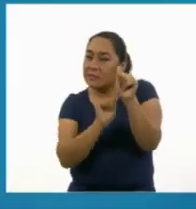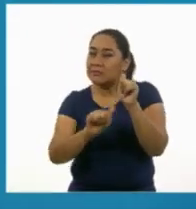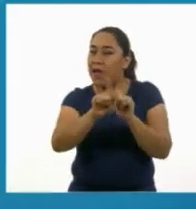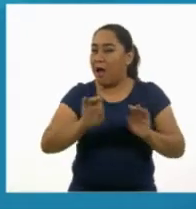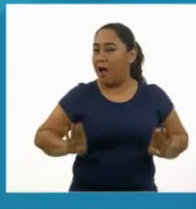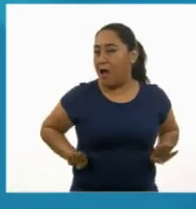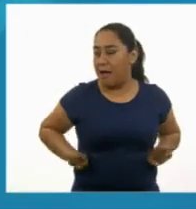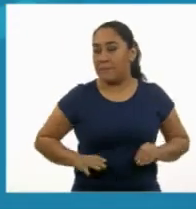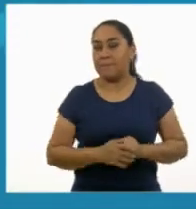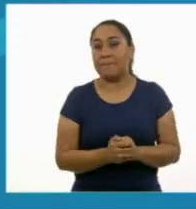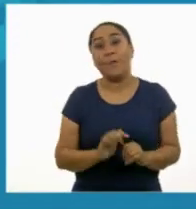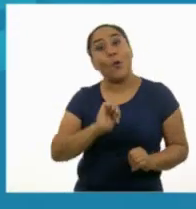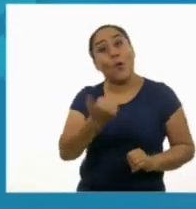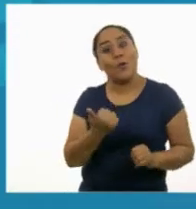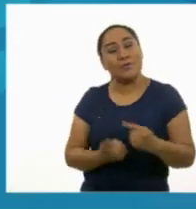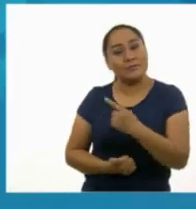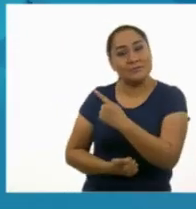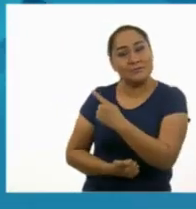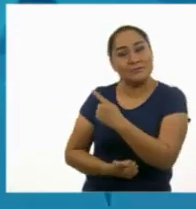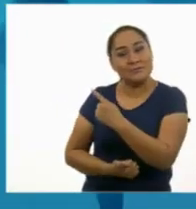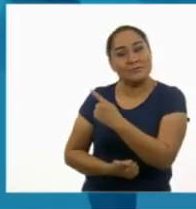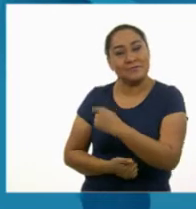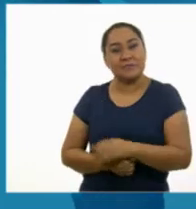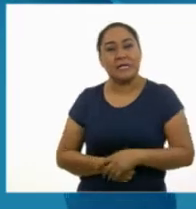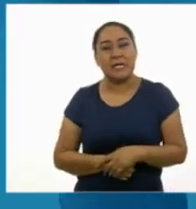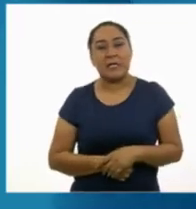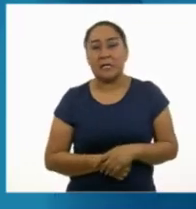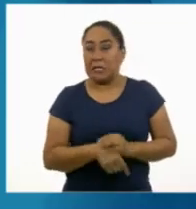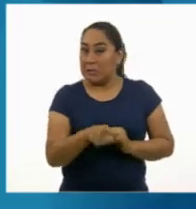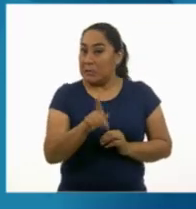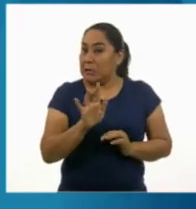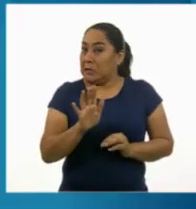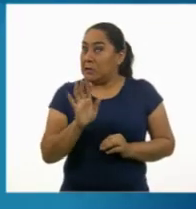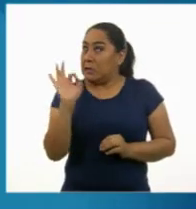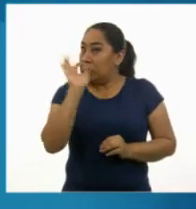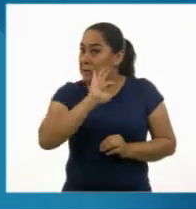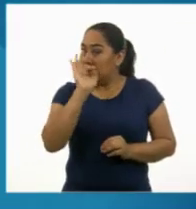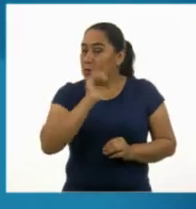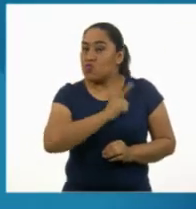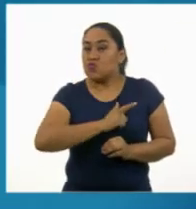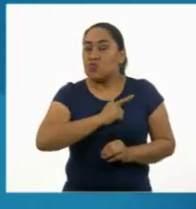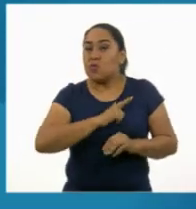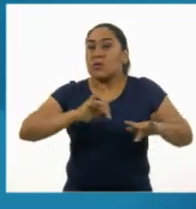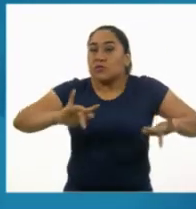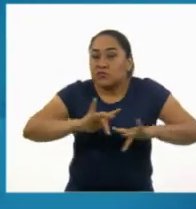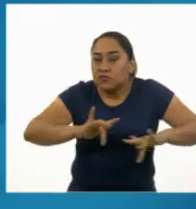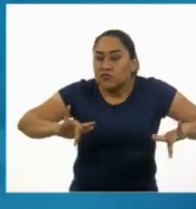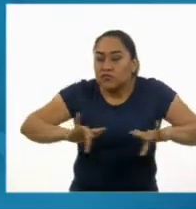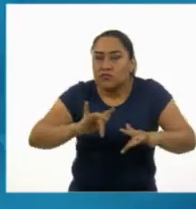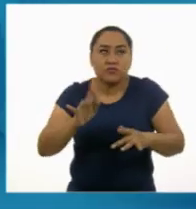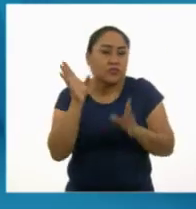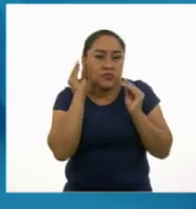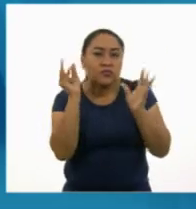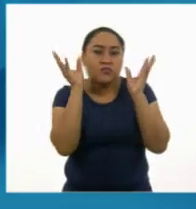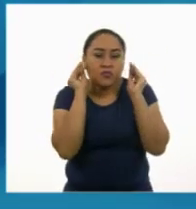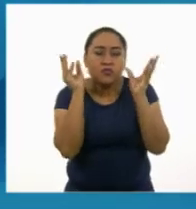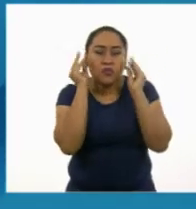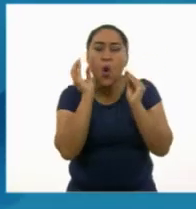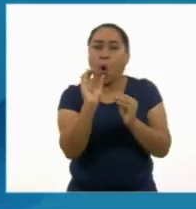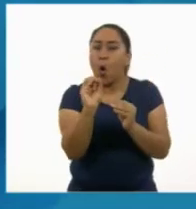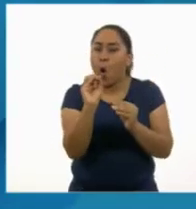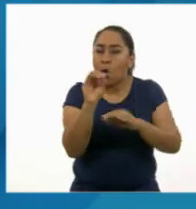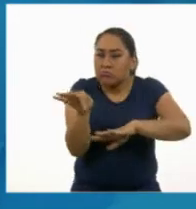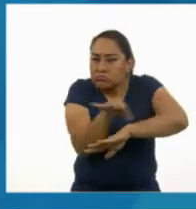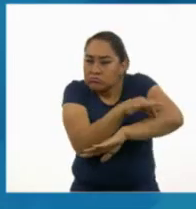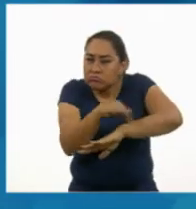¿Y esta imagen? Este puede ser un DJ o un diseñador gráfico. Sí, sí,